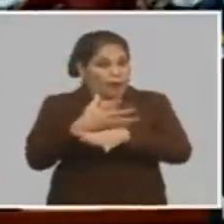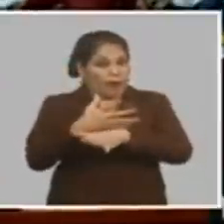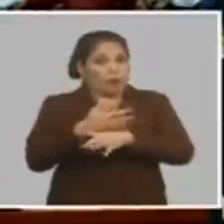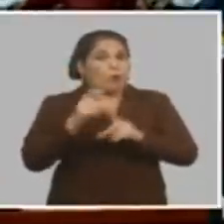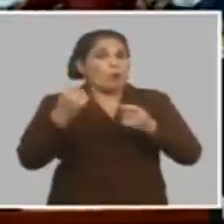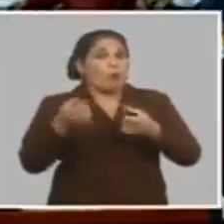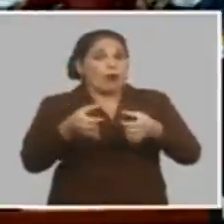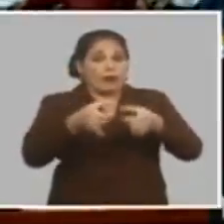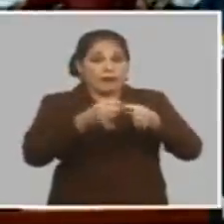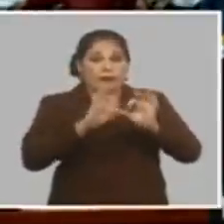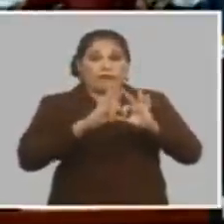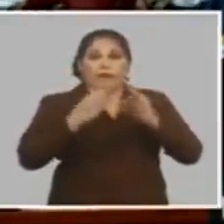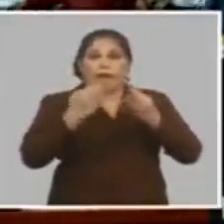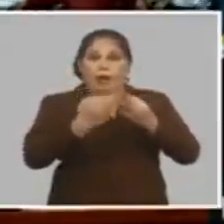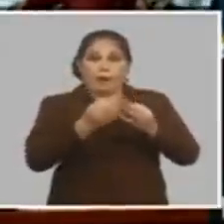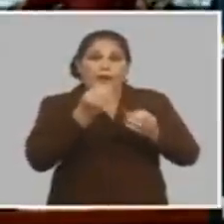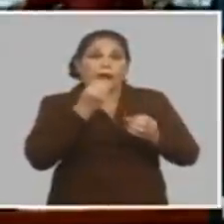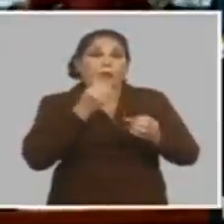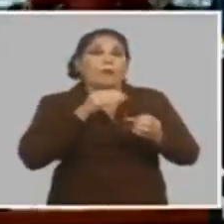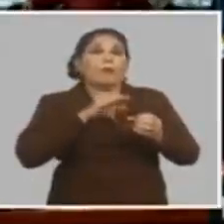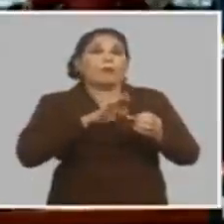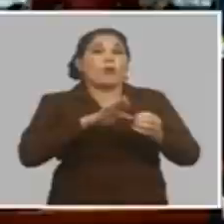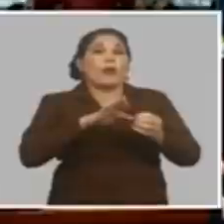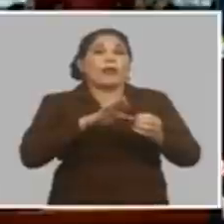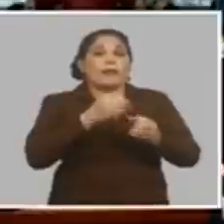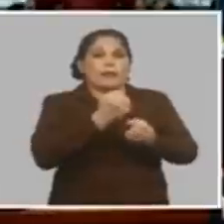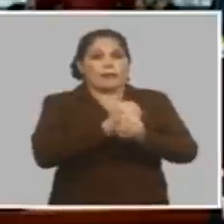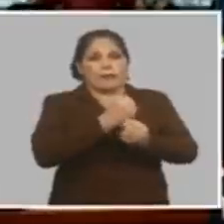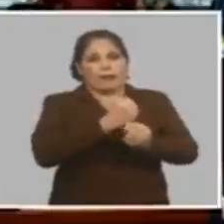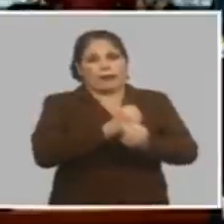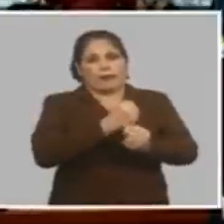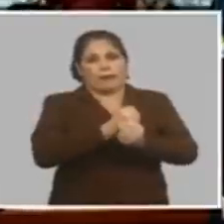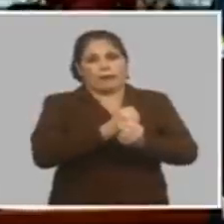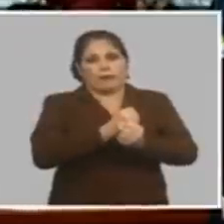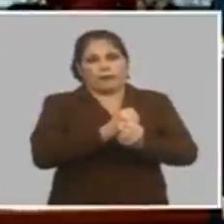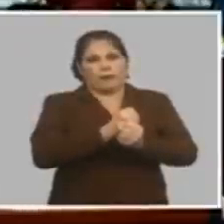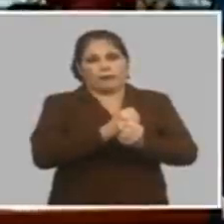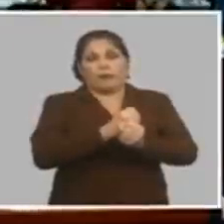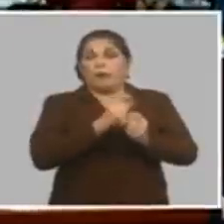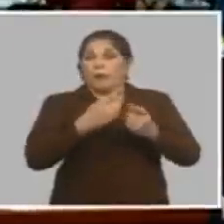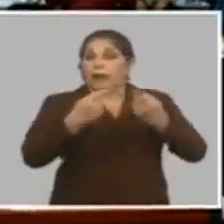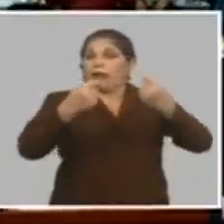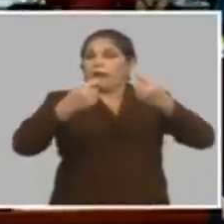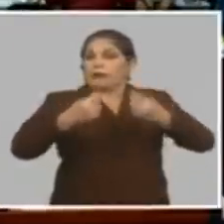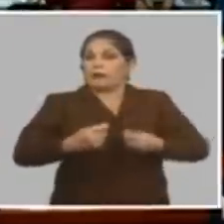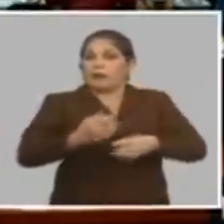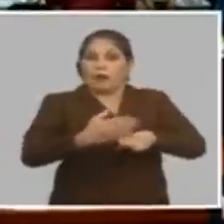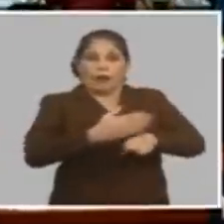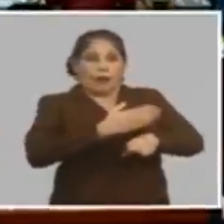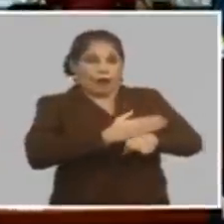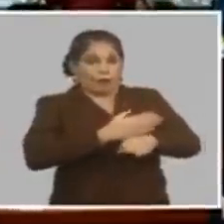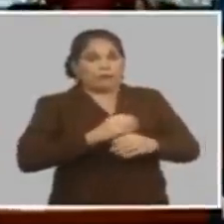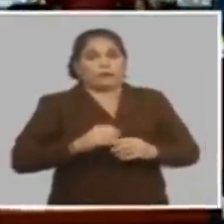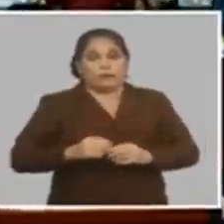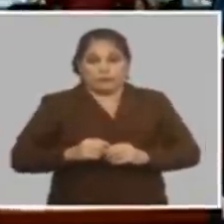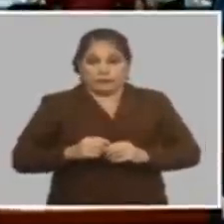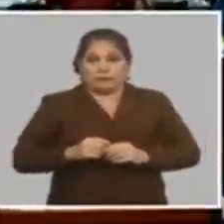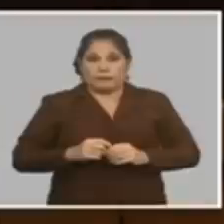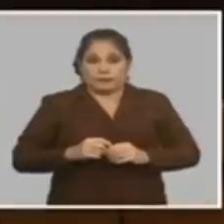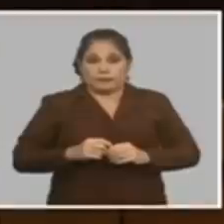los núcleos que pudieran caer en ambientes de vulnerabilidad para tomar las decisiones lo más rápido posible